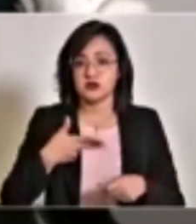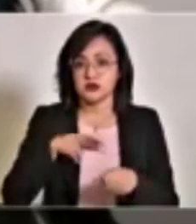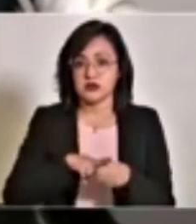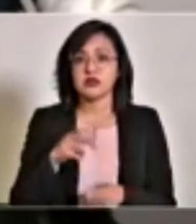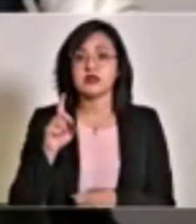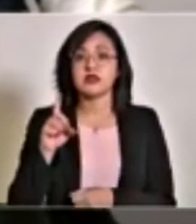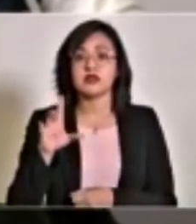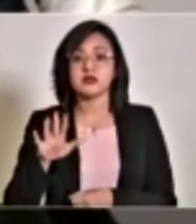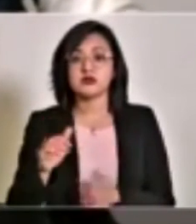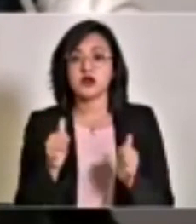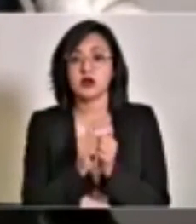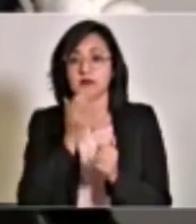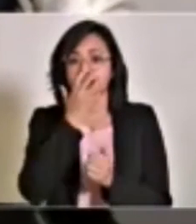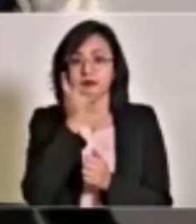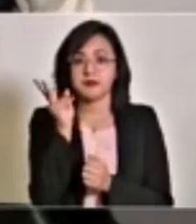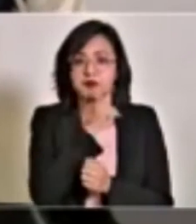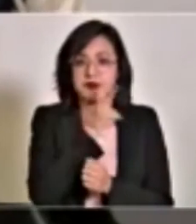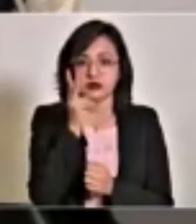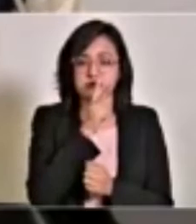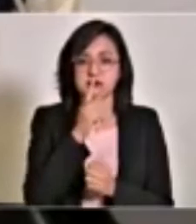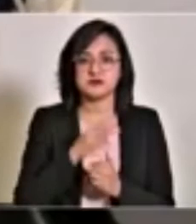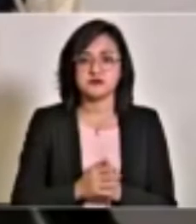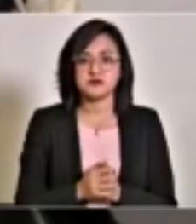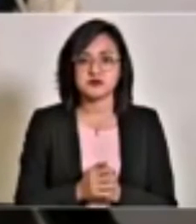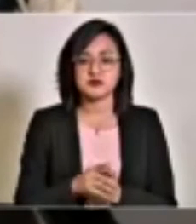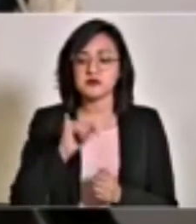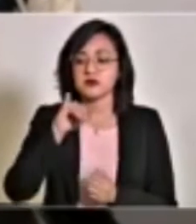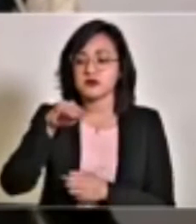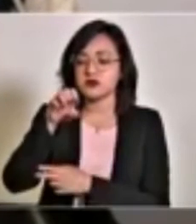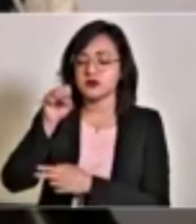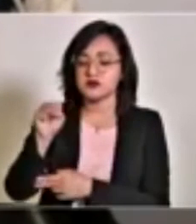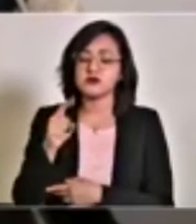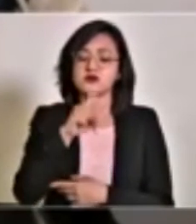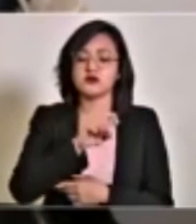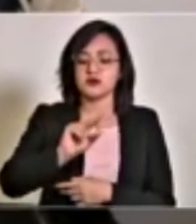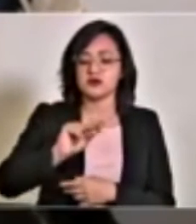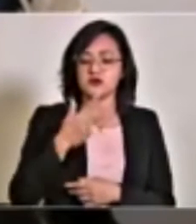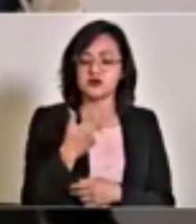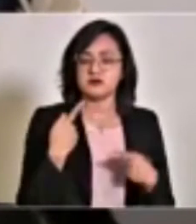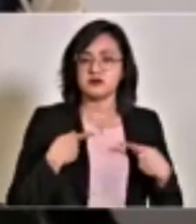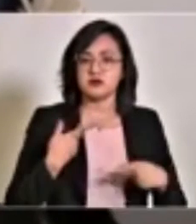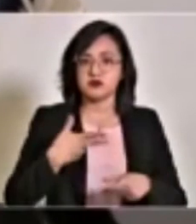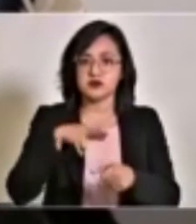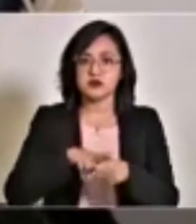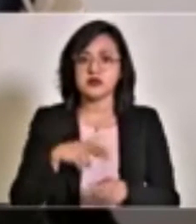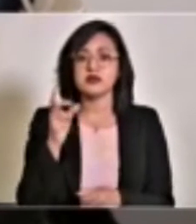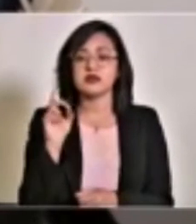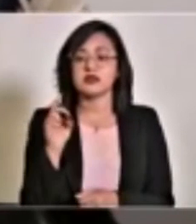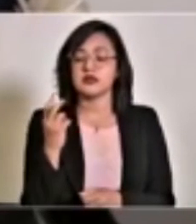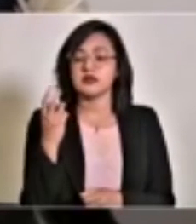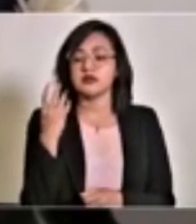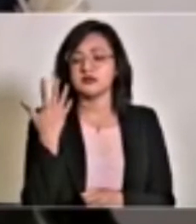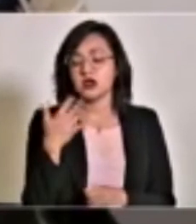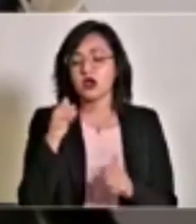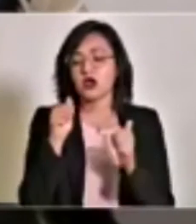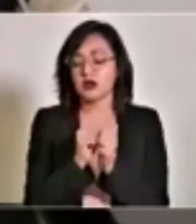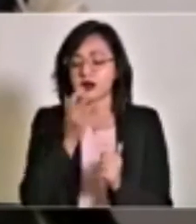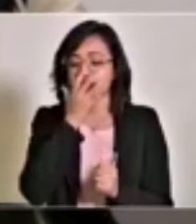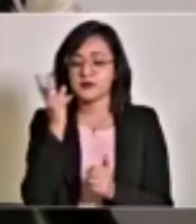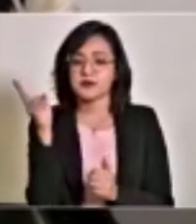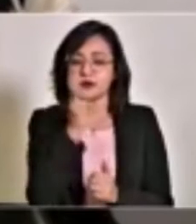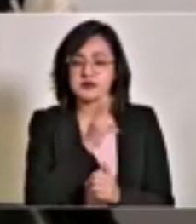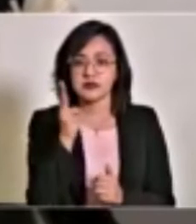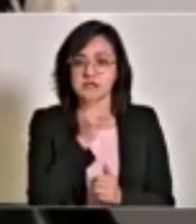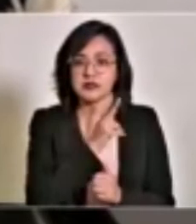35 requieren ventilación asistida. El IMSS, 188 pacientes y 35 con ventilación